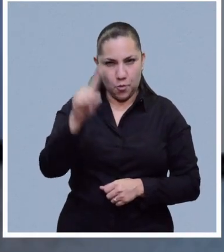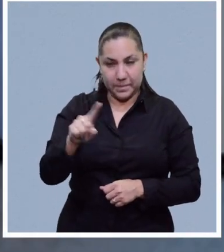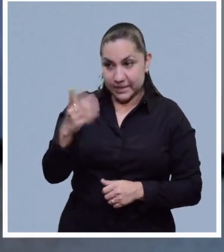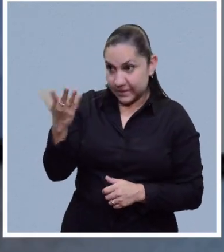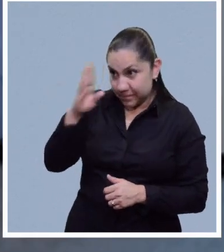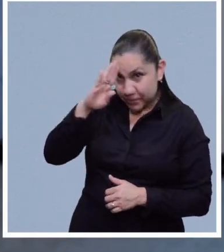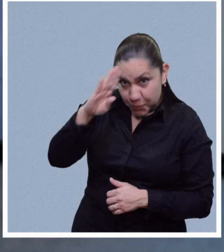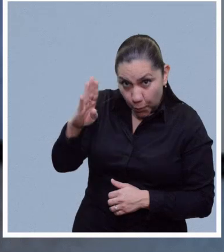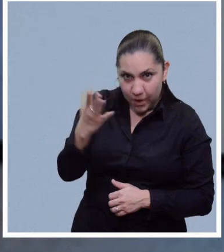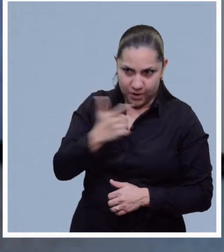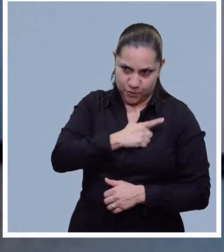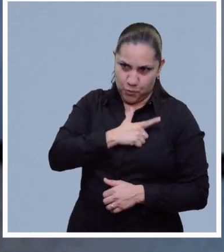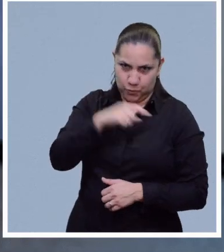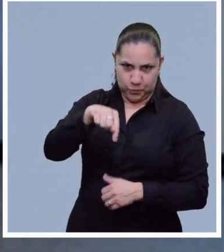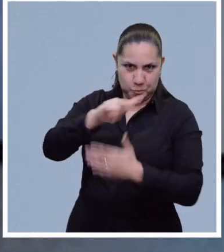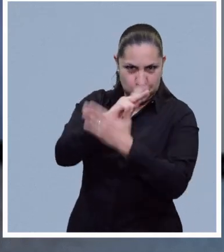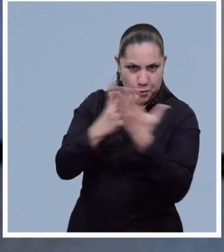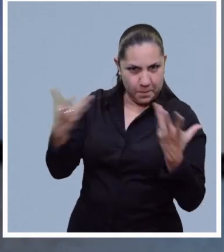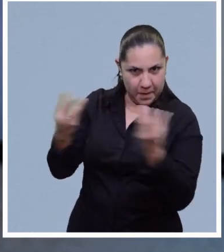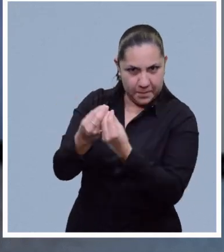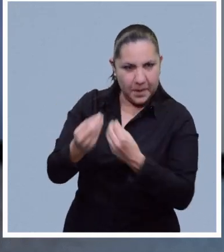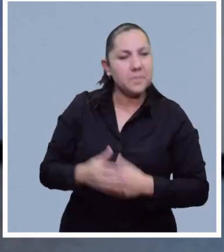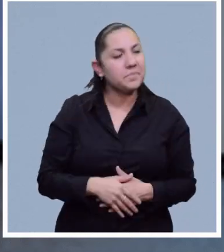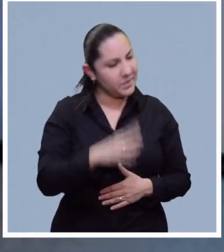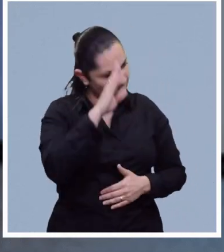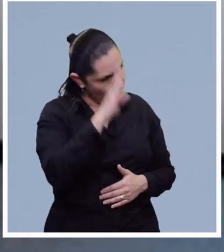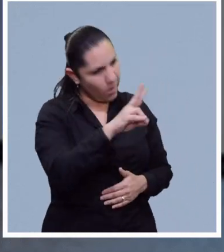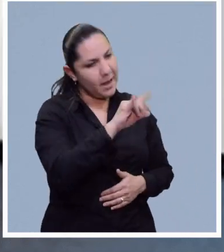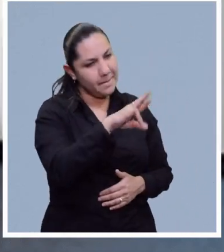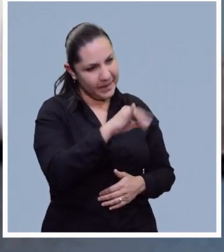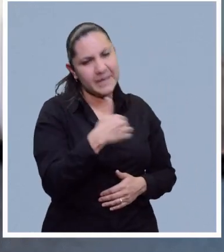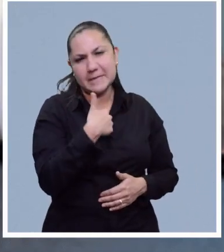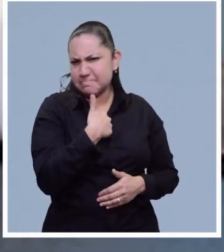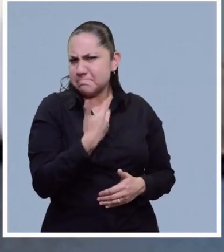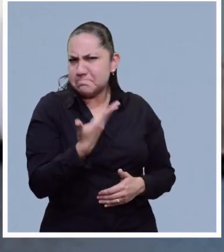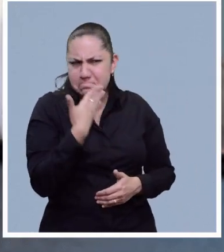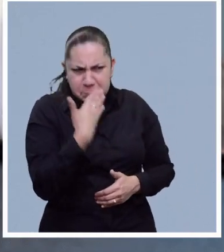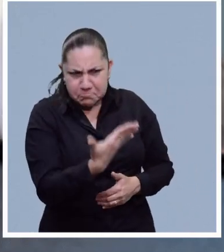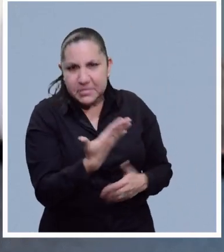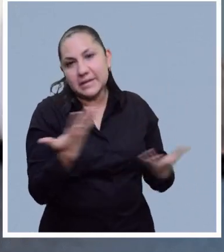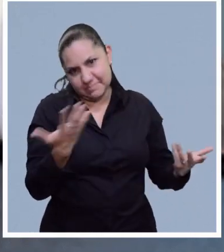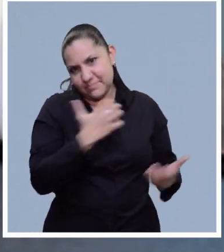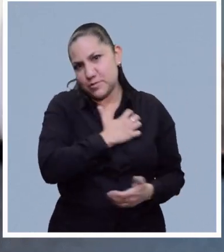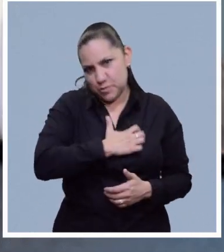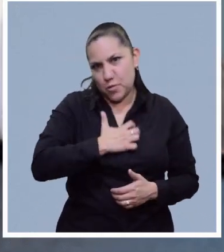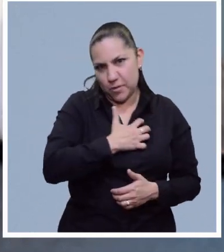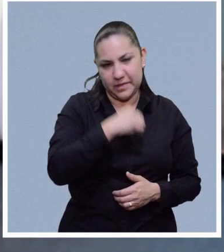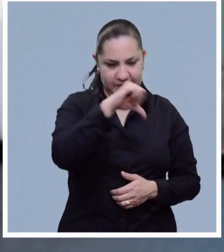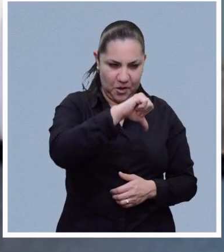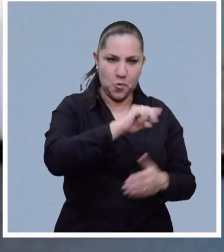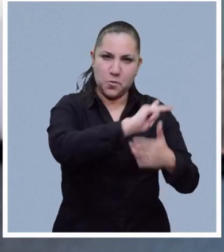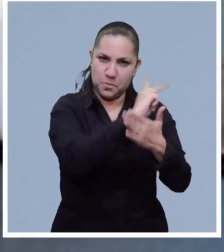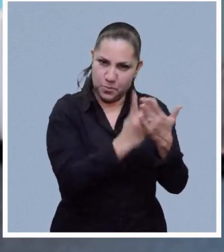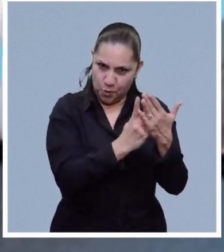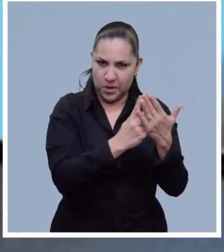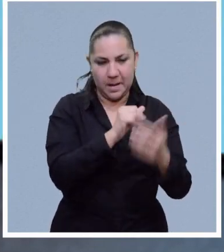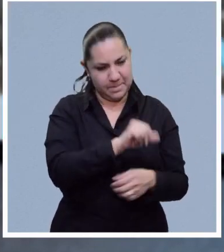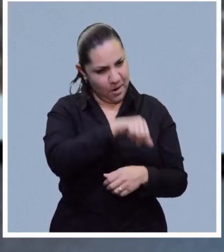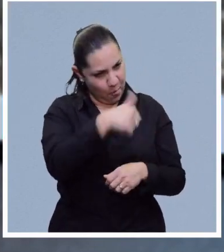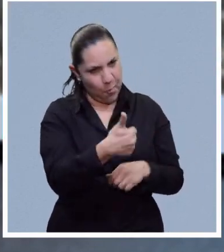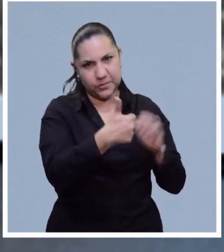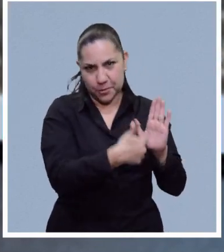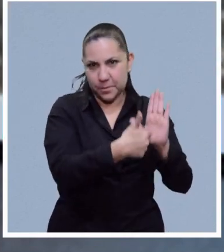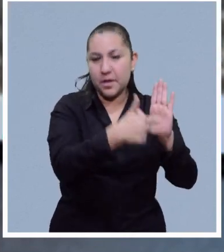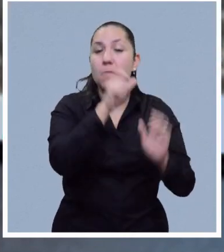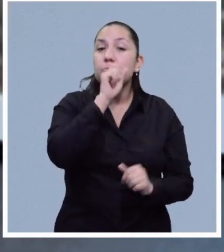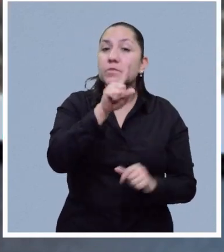Paulina Gómez. Pau, qué gusto compartir una emisión más contigo. Hola Viri, pues estoy muy bien, igualmente feliz de que estemos otra vez aquí en una emisión más de